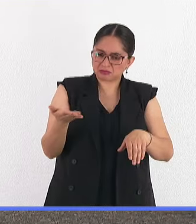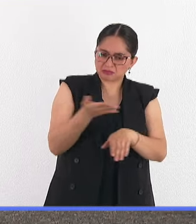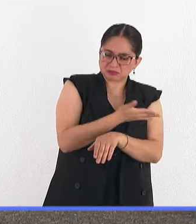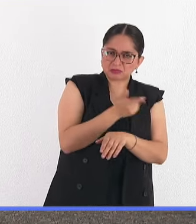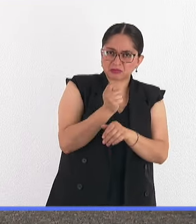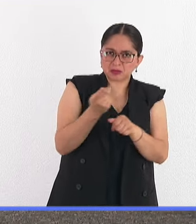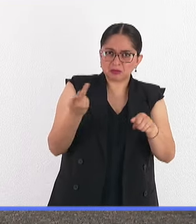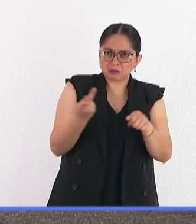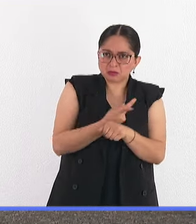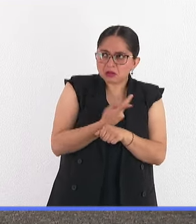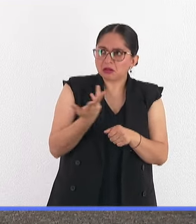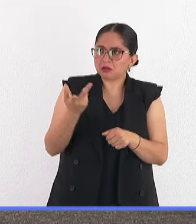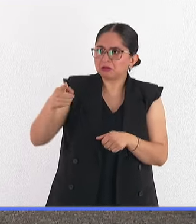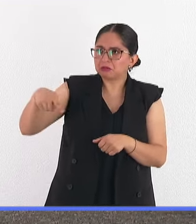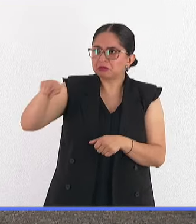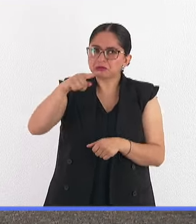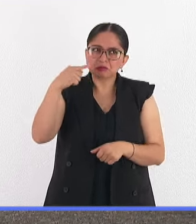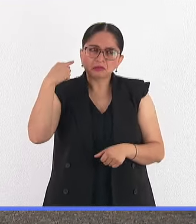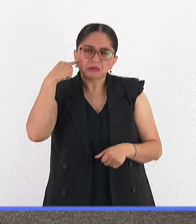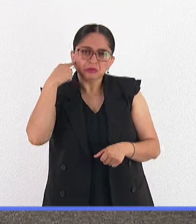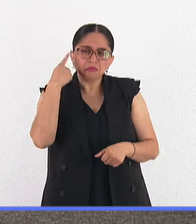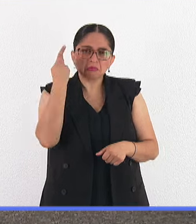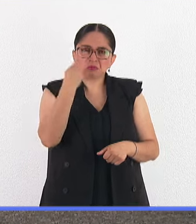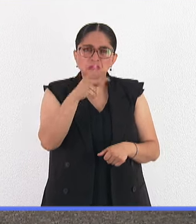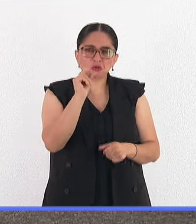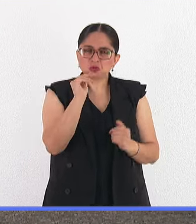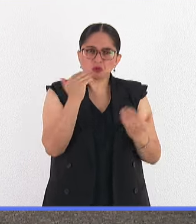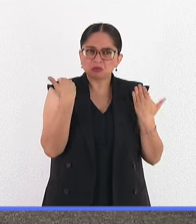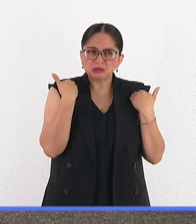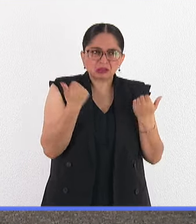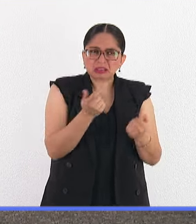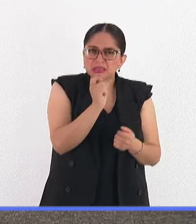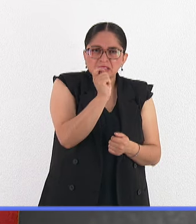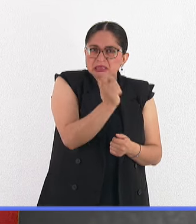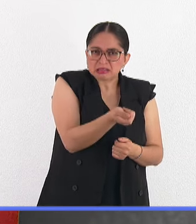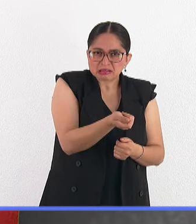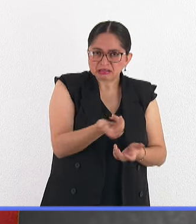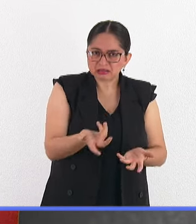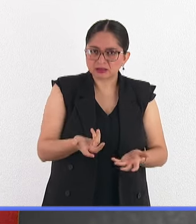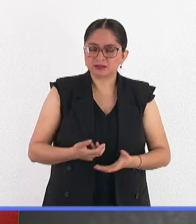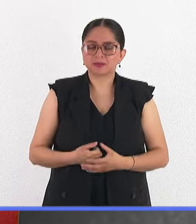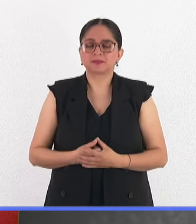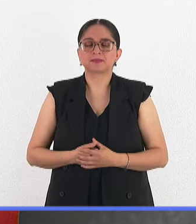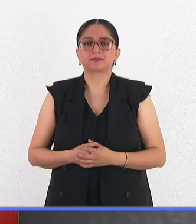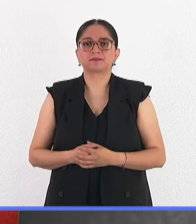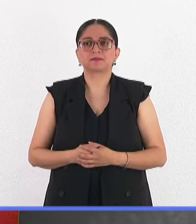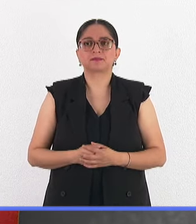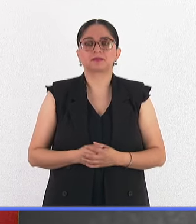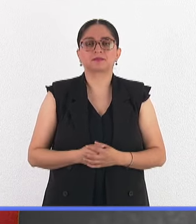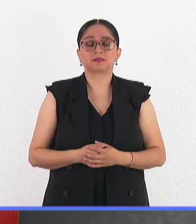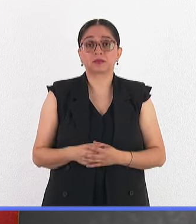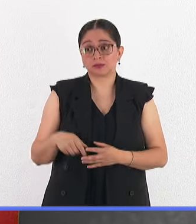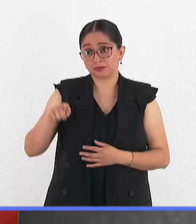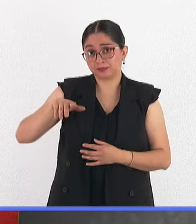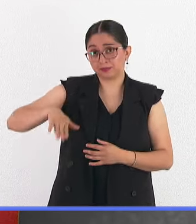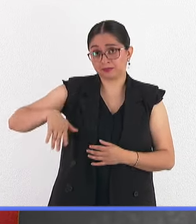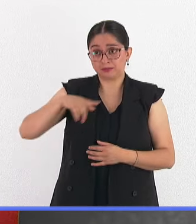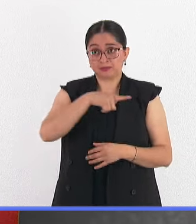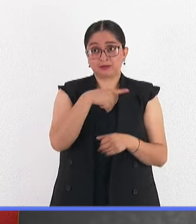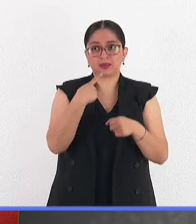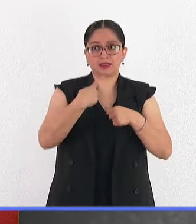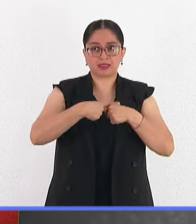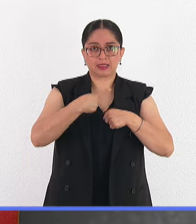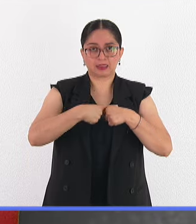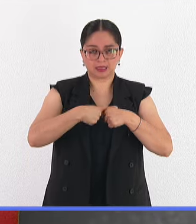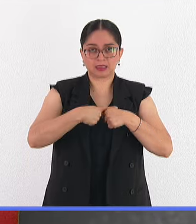enfermedad que escuchamos, pero no la tenemos, me parece, como muy presente. Sí, bueno, tú lo dijiste muy bien. Esta es una enfermedad